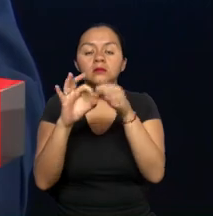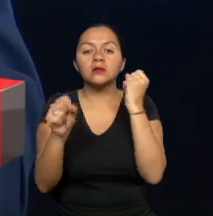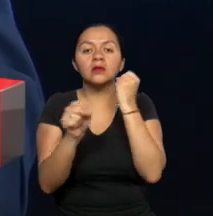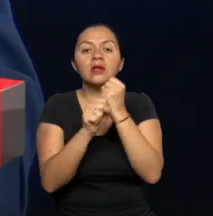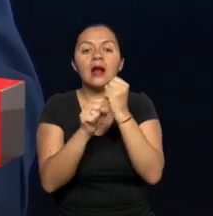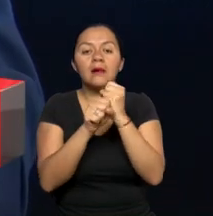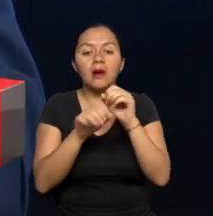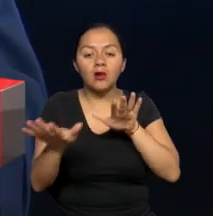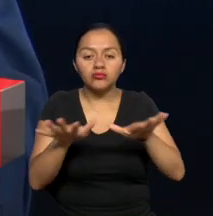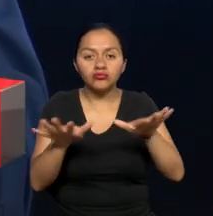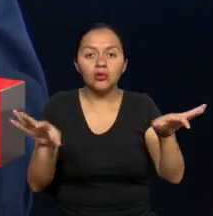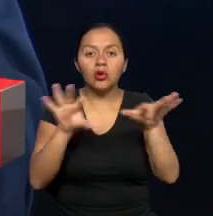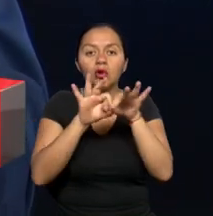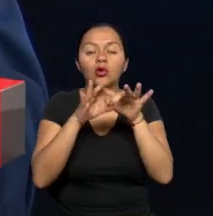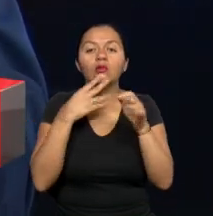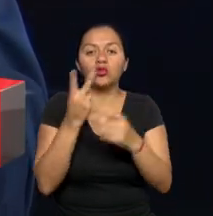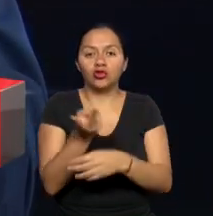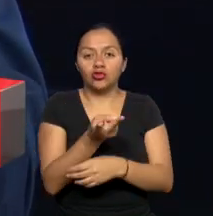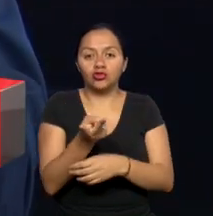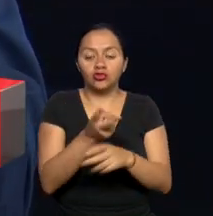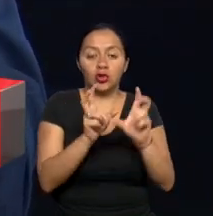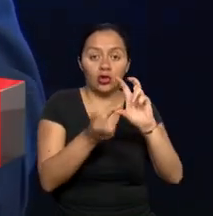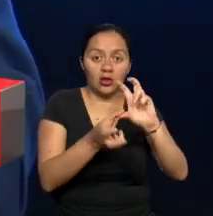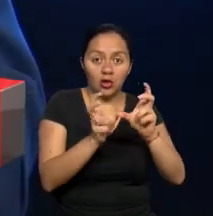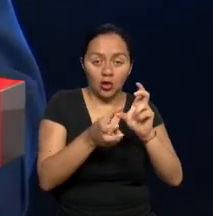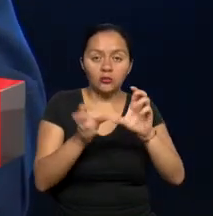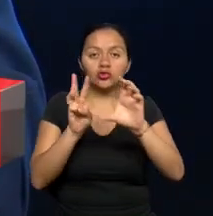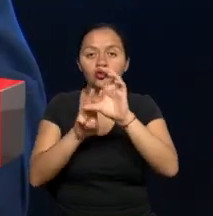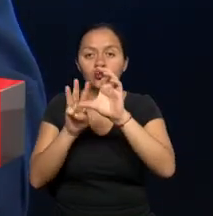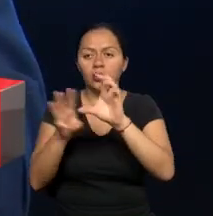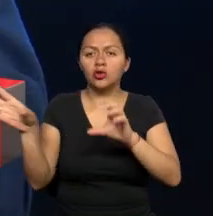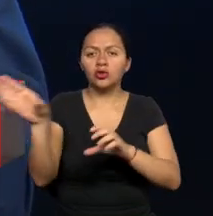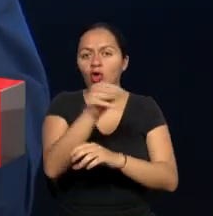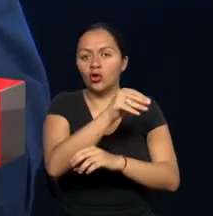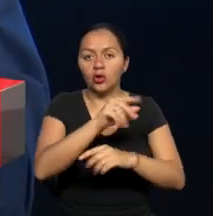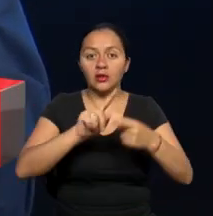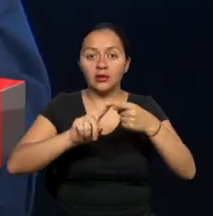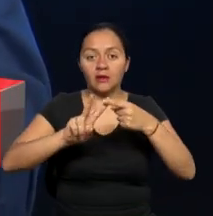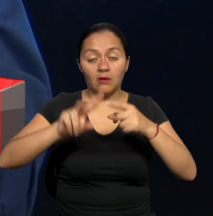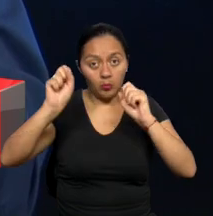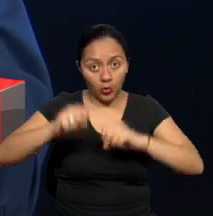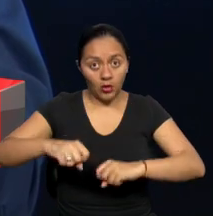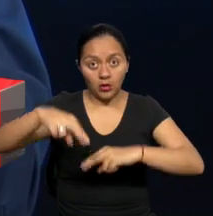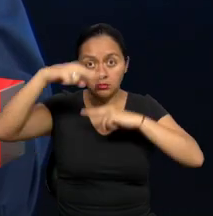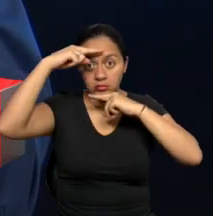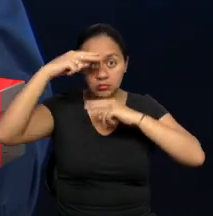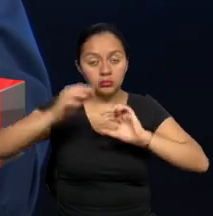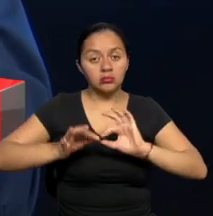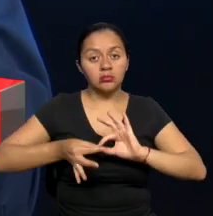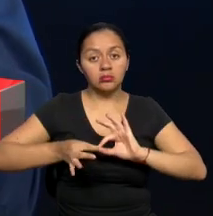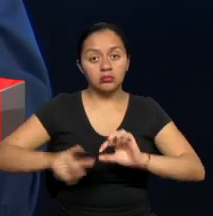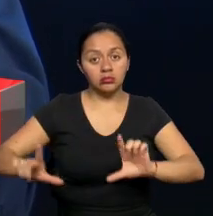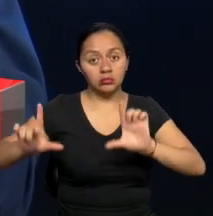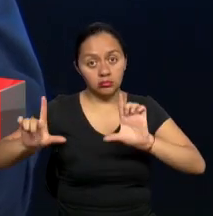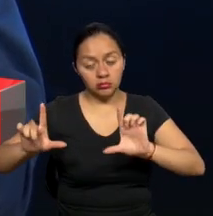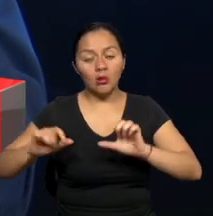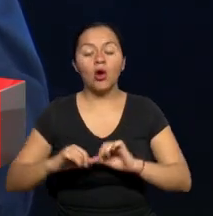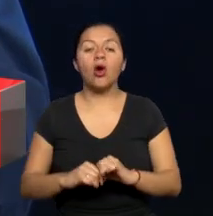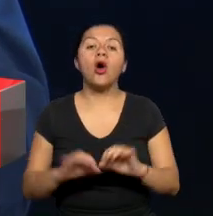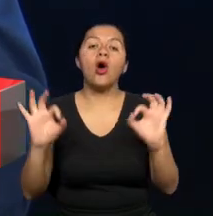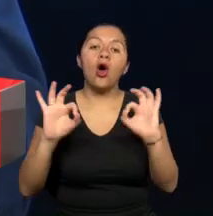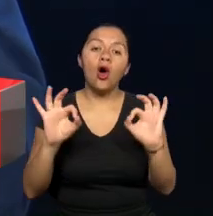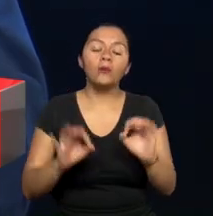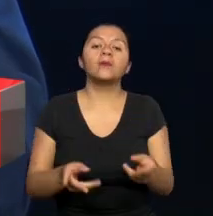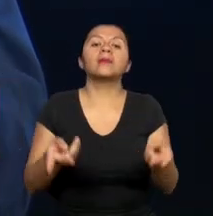correlación que tienen para que todos los canales de televisión, por ejemplo, puedan tener intérpretes de lengua de señas, como